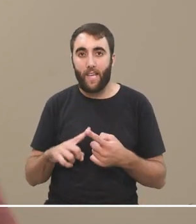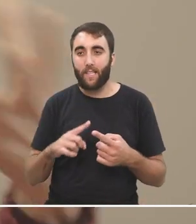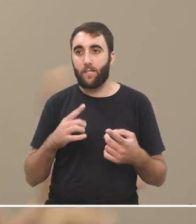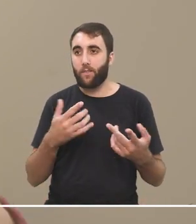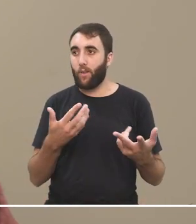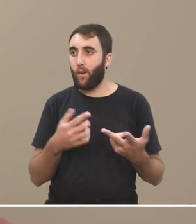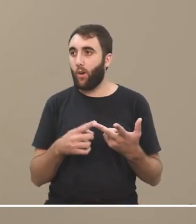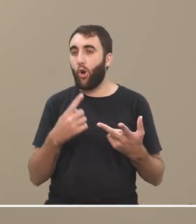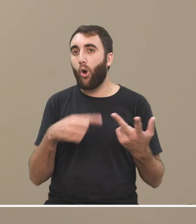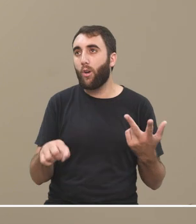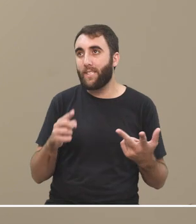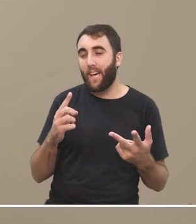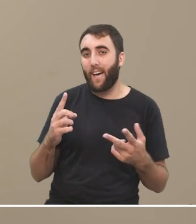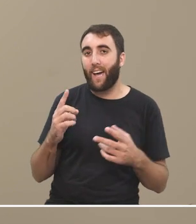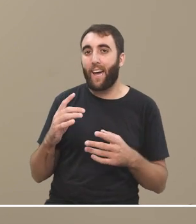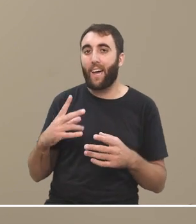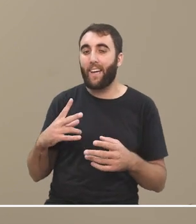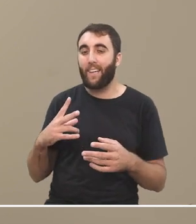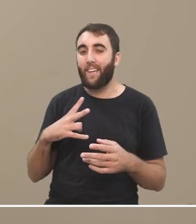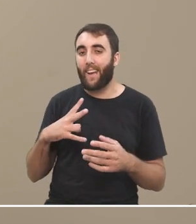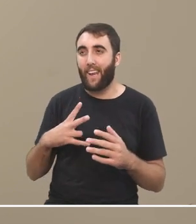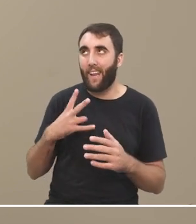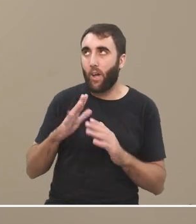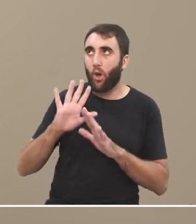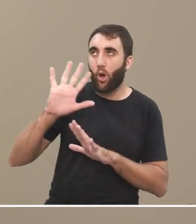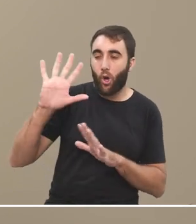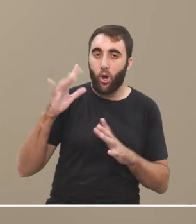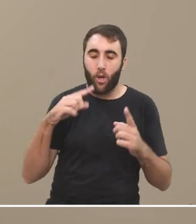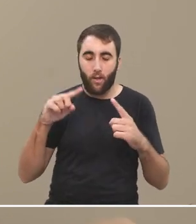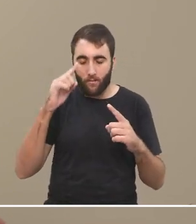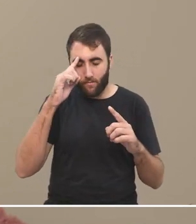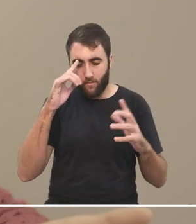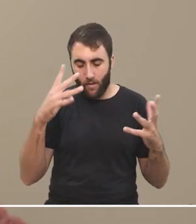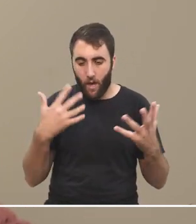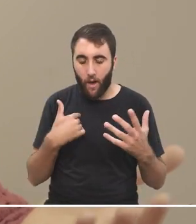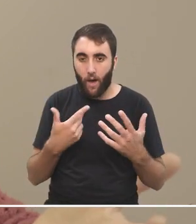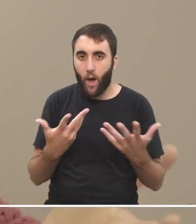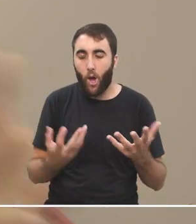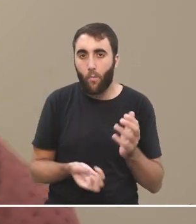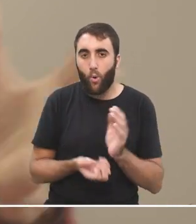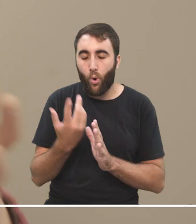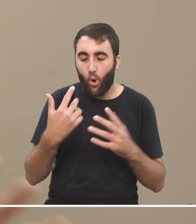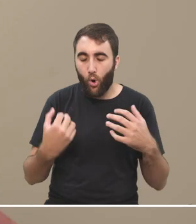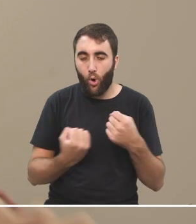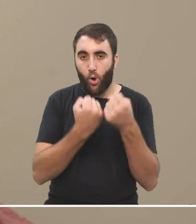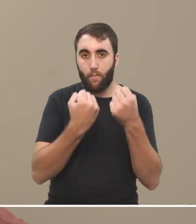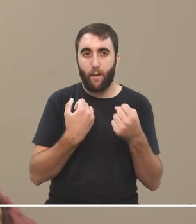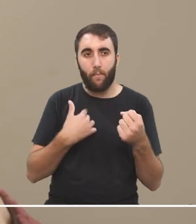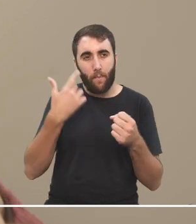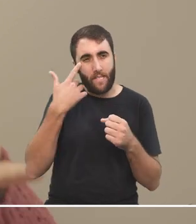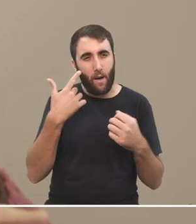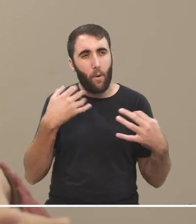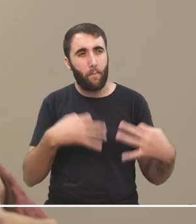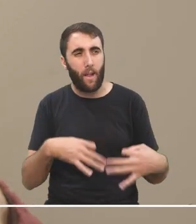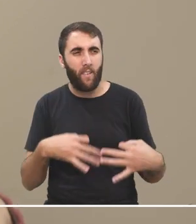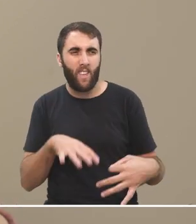fin la cosa burguesa y todo lo demás pero de repente es como si nos hubieran sacado de la alfombra de abajo y nos quedamos con bueno lo que pensábamos que